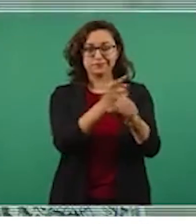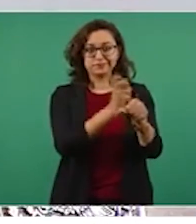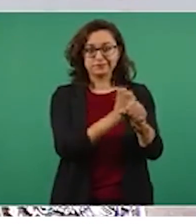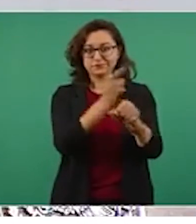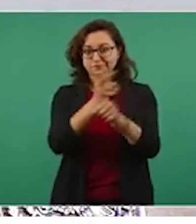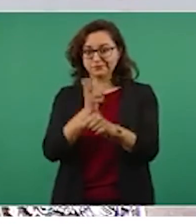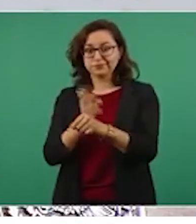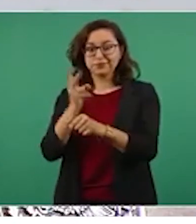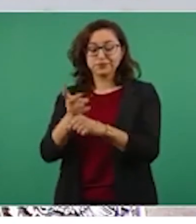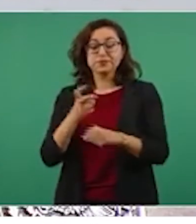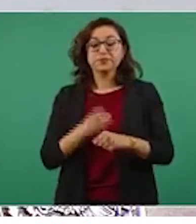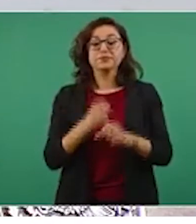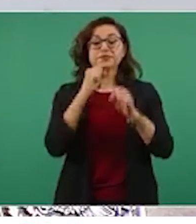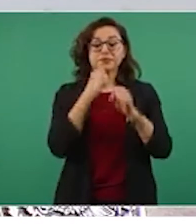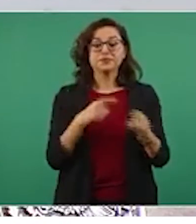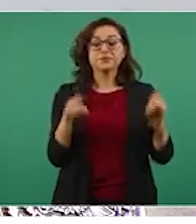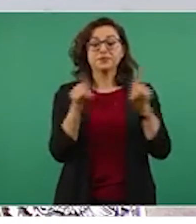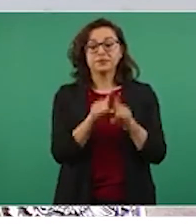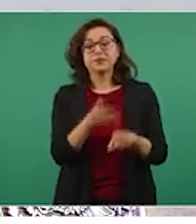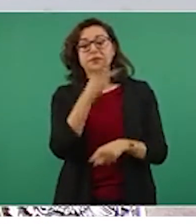los papás,